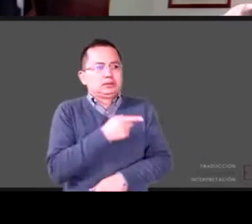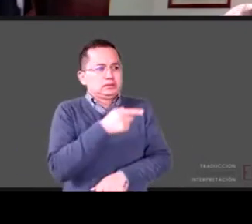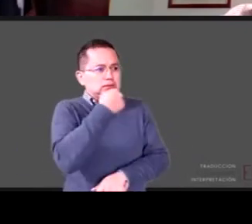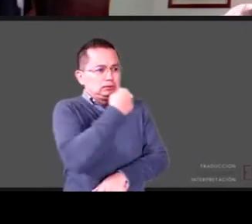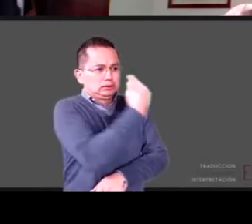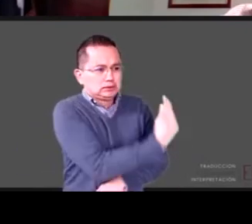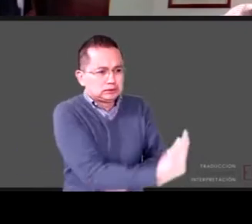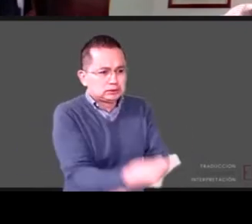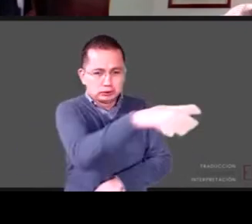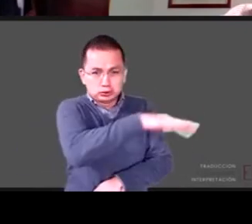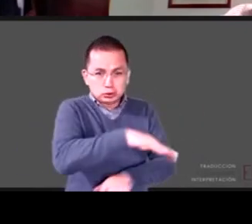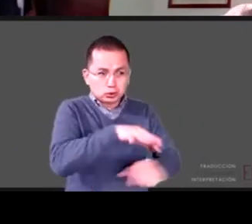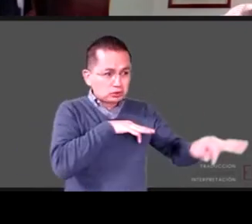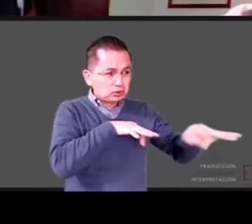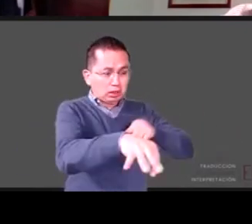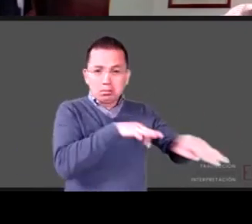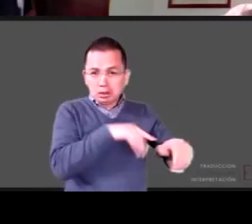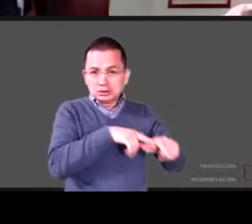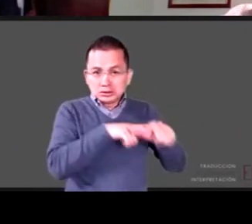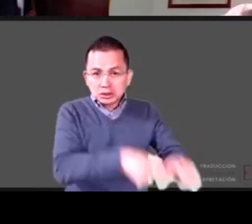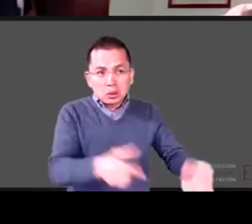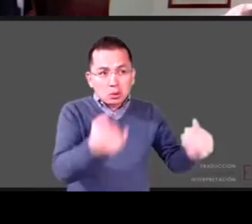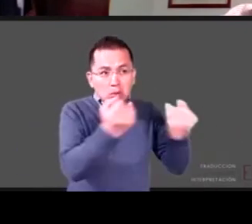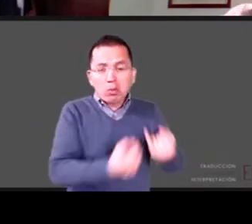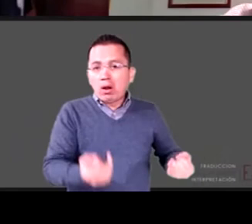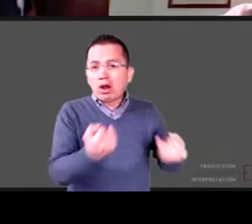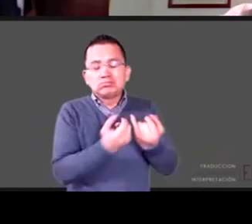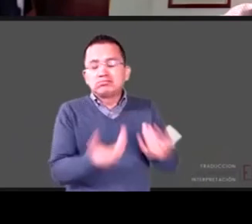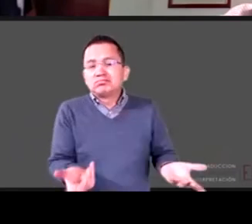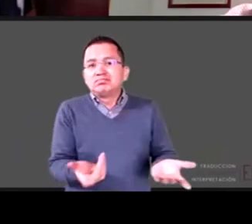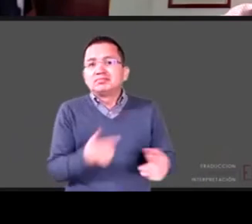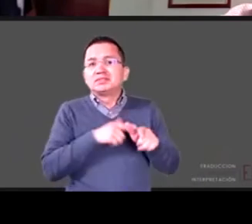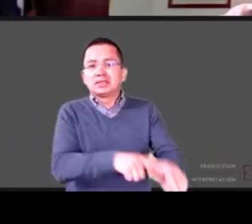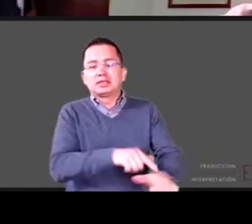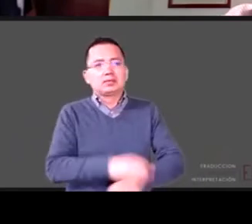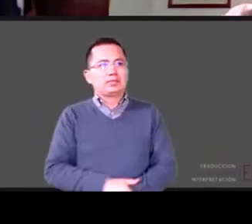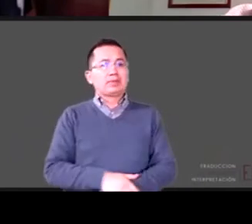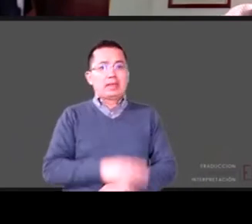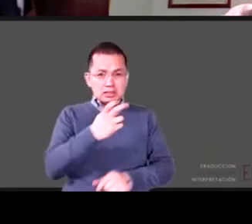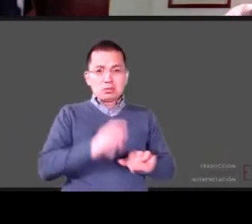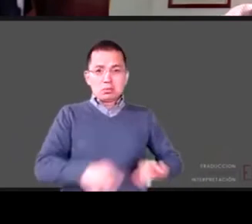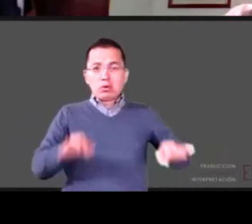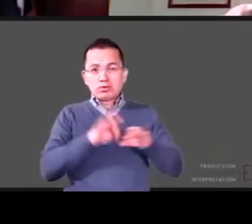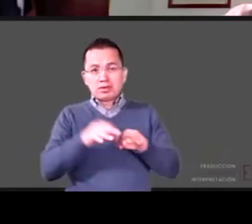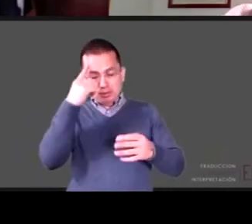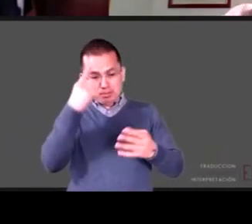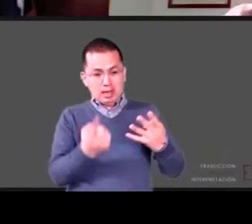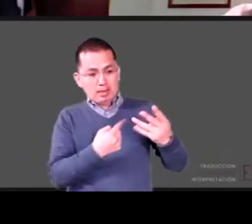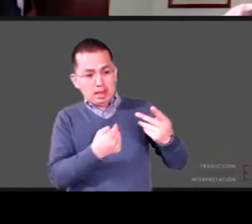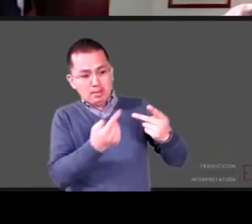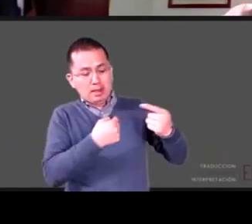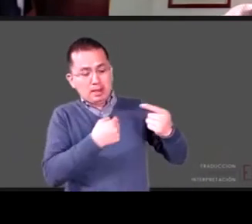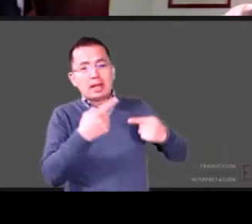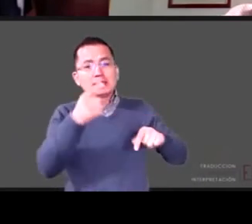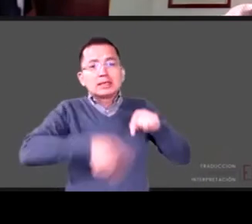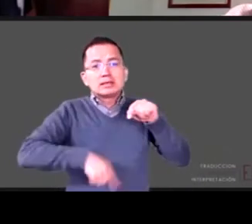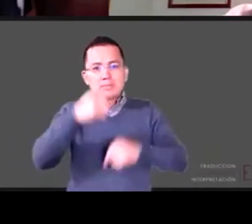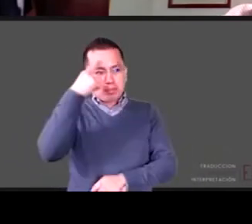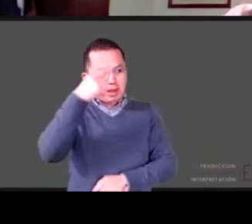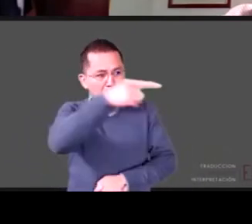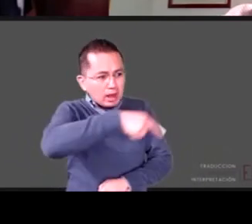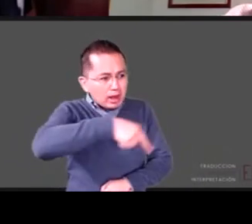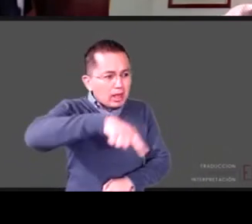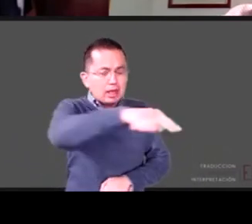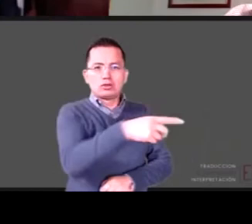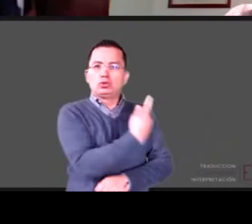pueden ser simplemente importante en términos de reducir la vulnerabilidad que viven pero no estamos resolviendo los problemas